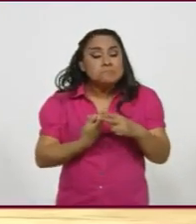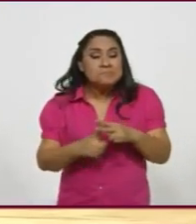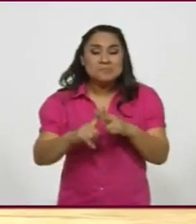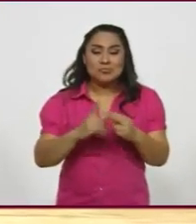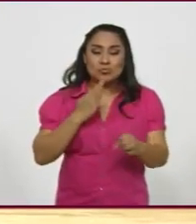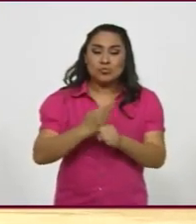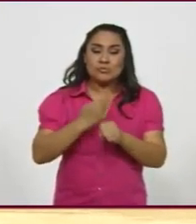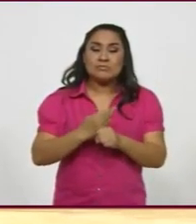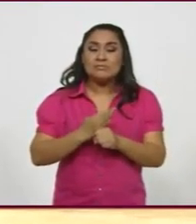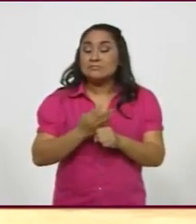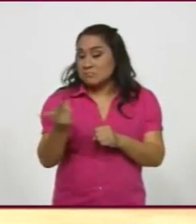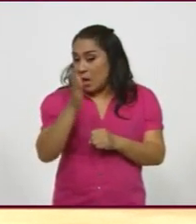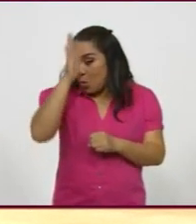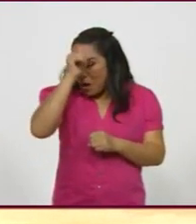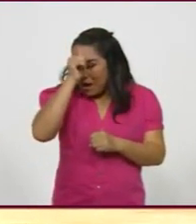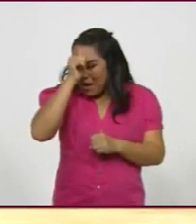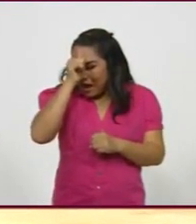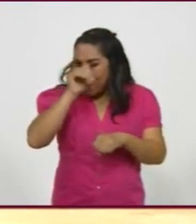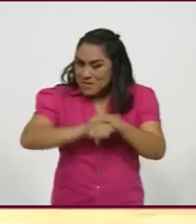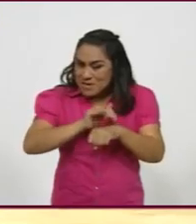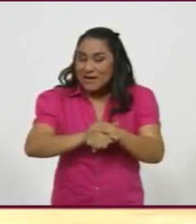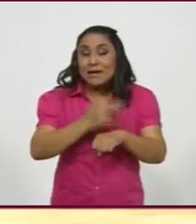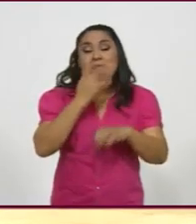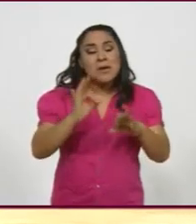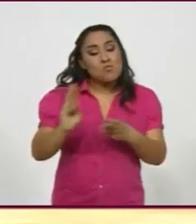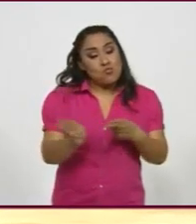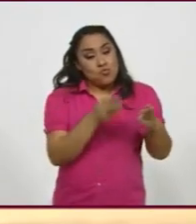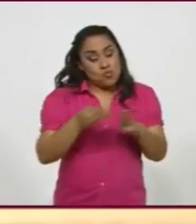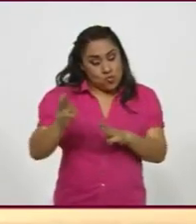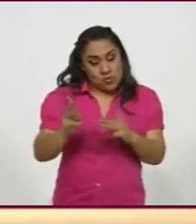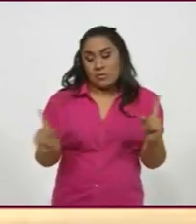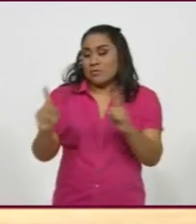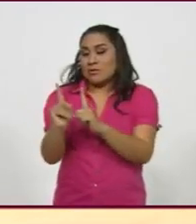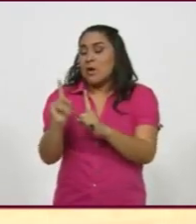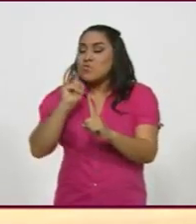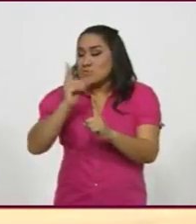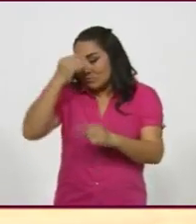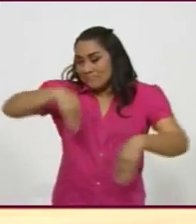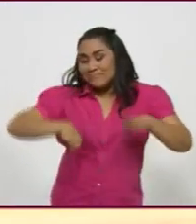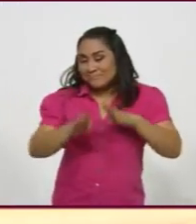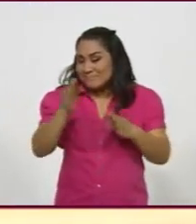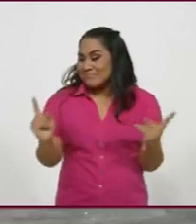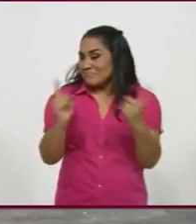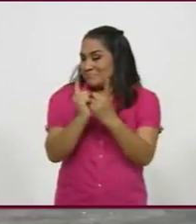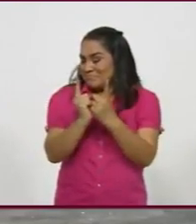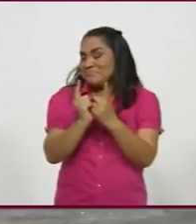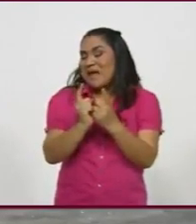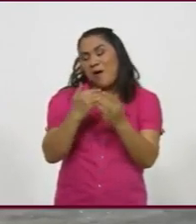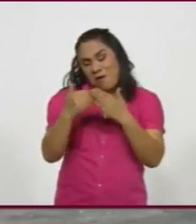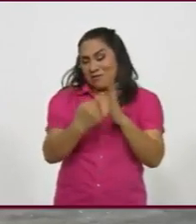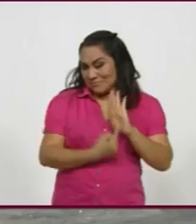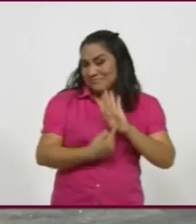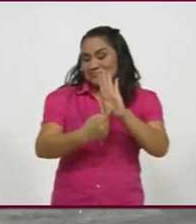un acuerdo entre amigos, un músico brasileño, una bailarina que aprendió flamenco en México y ahora presentan este